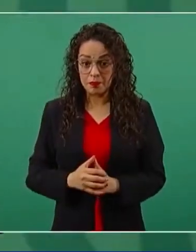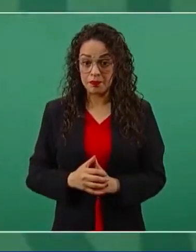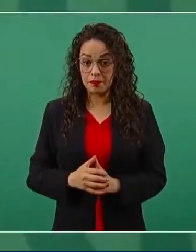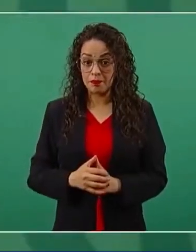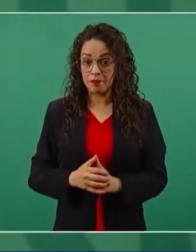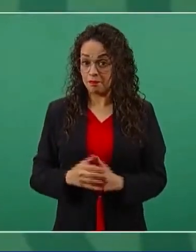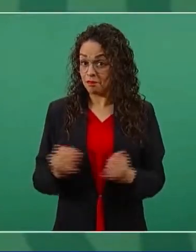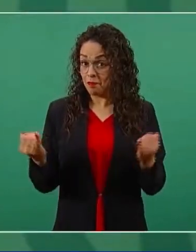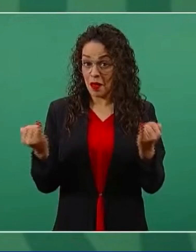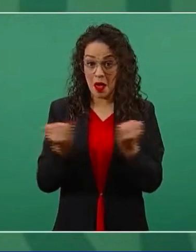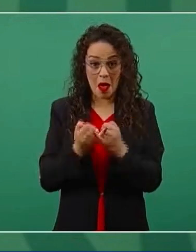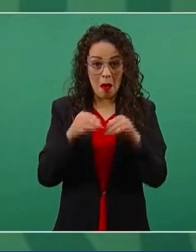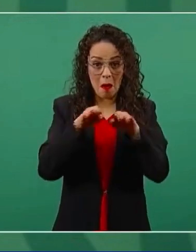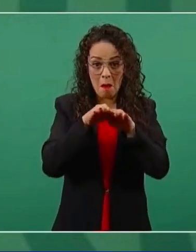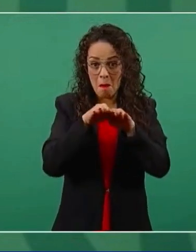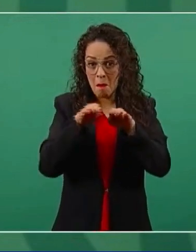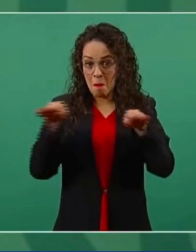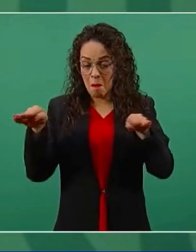Es igualdad.